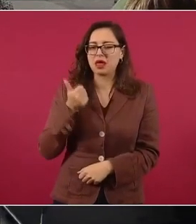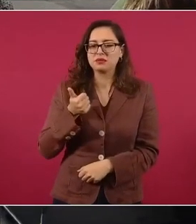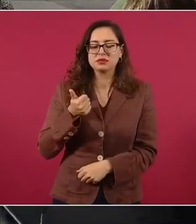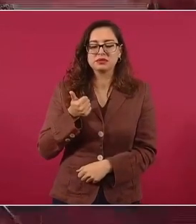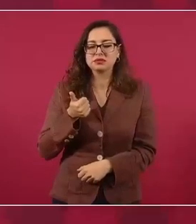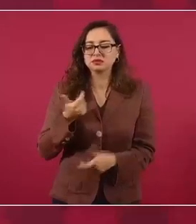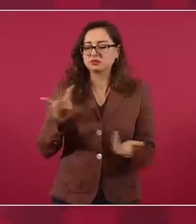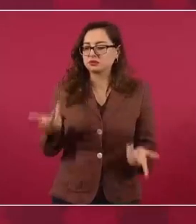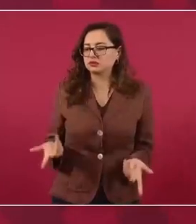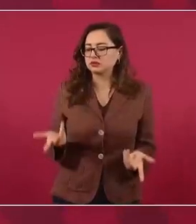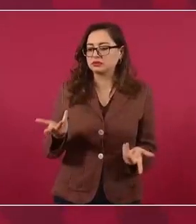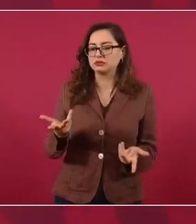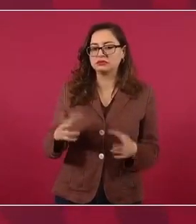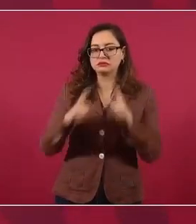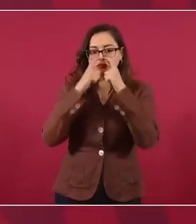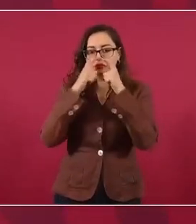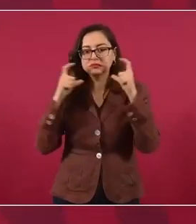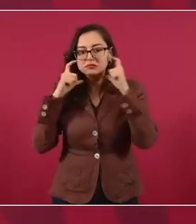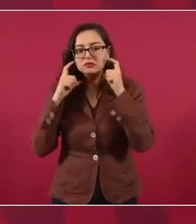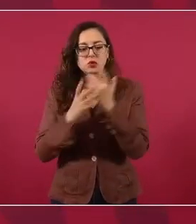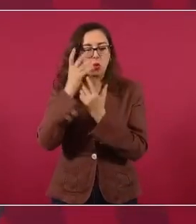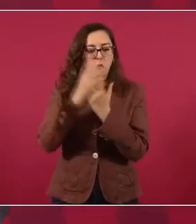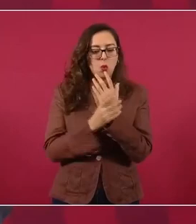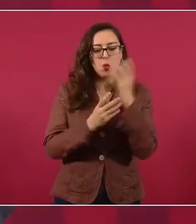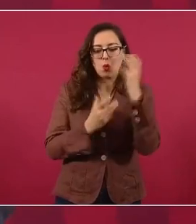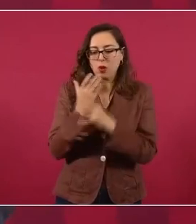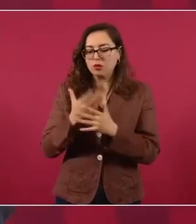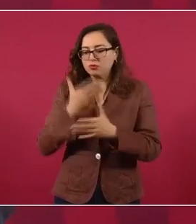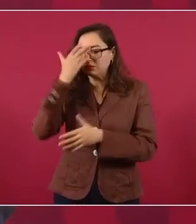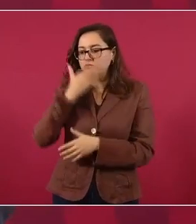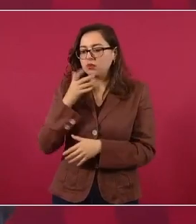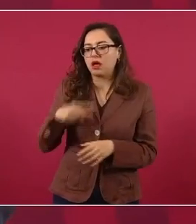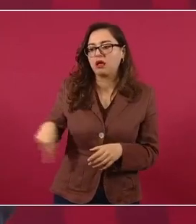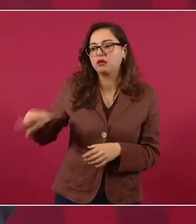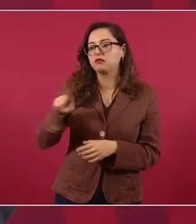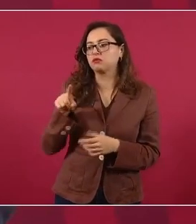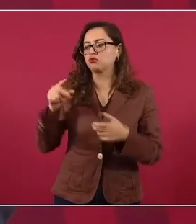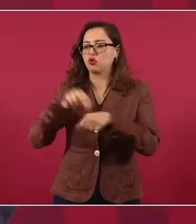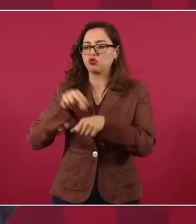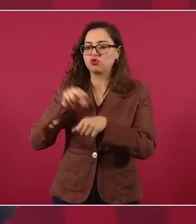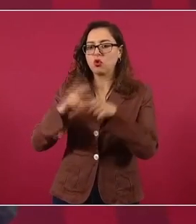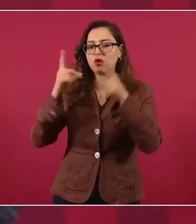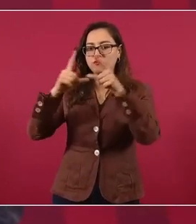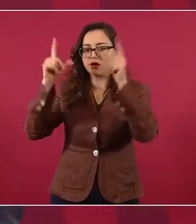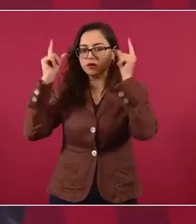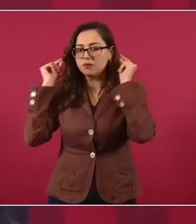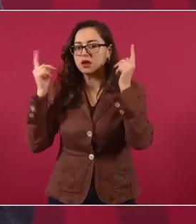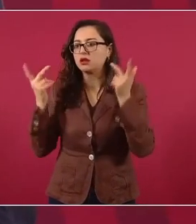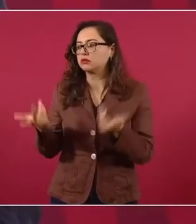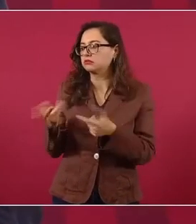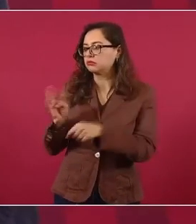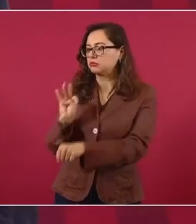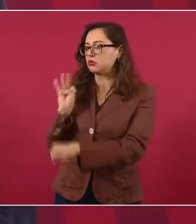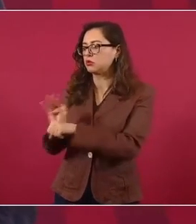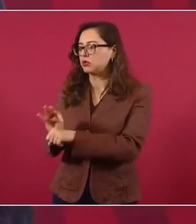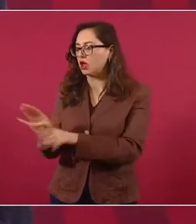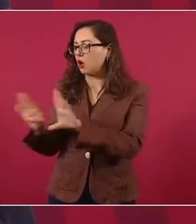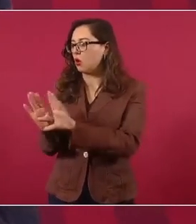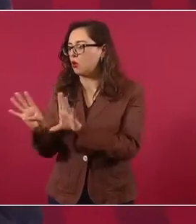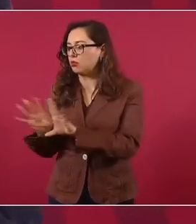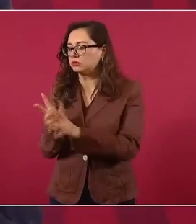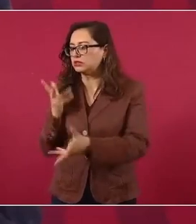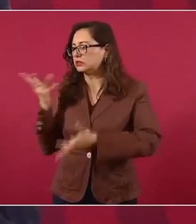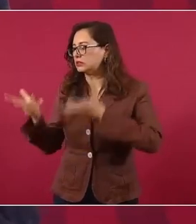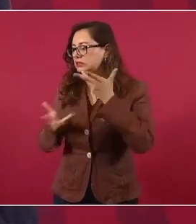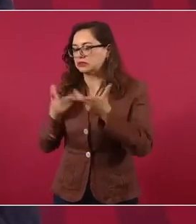proteger a médicos, para proteger enfermeras, el primer puente aéreo